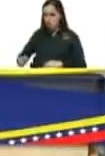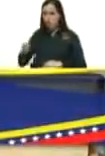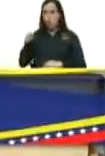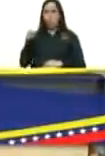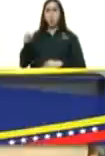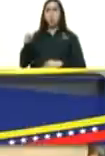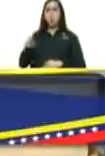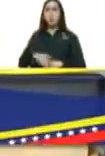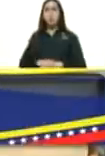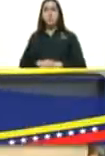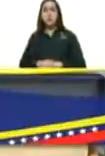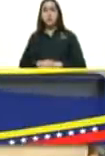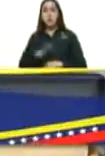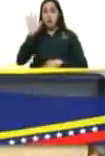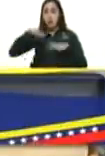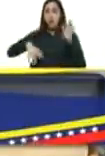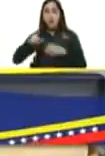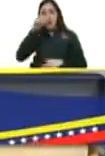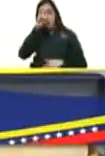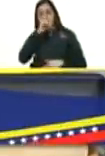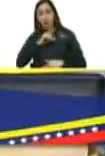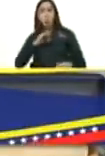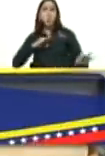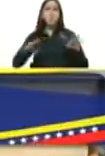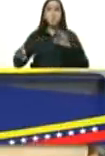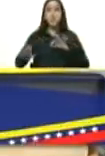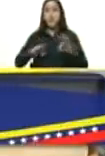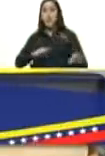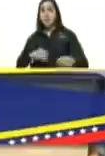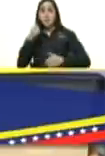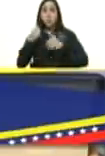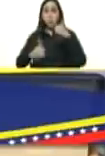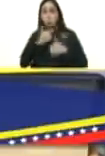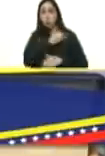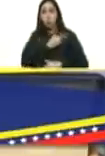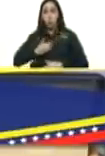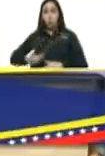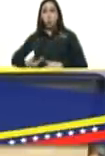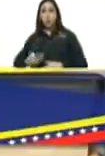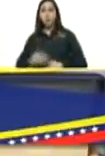15 años preparándose para ser candidato presidencial